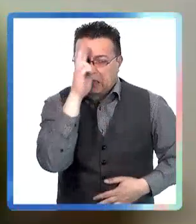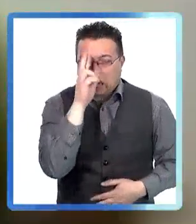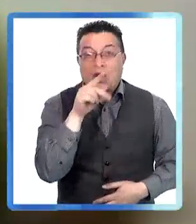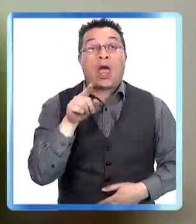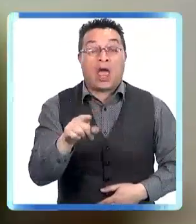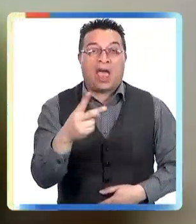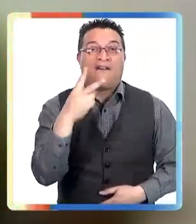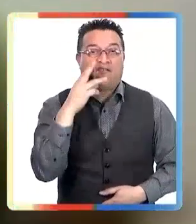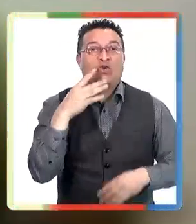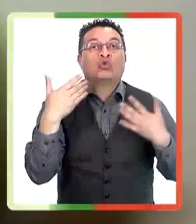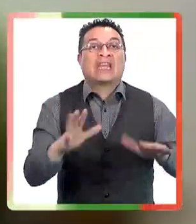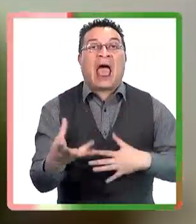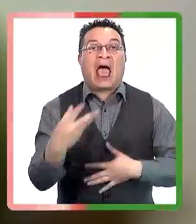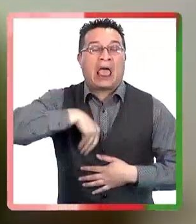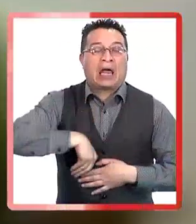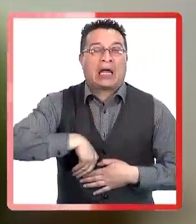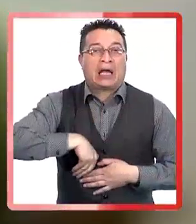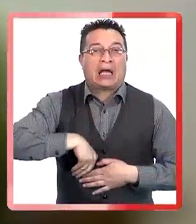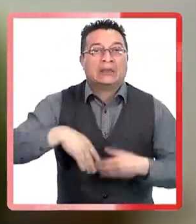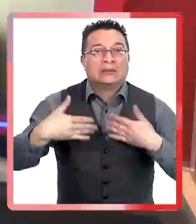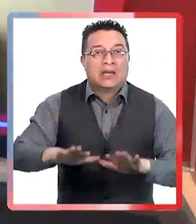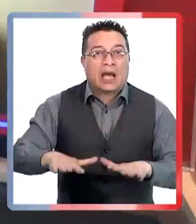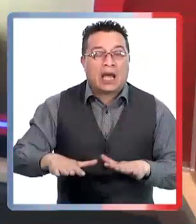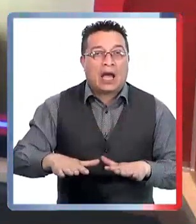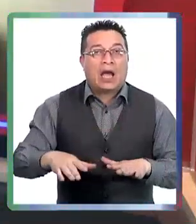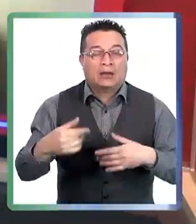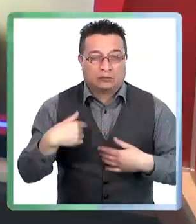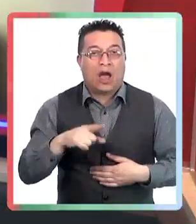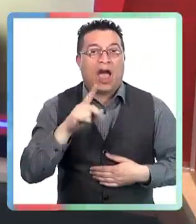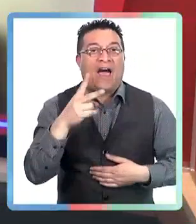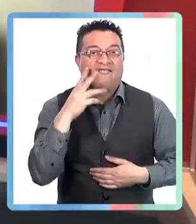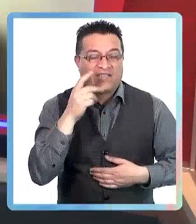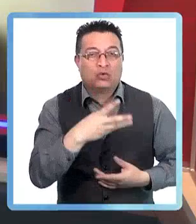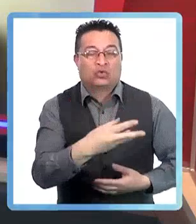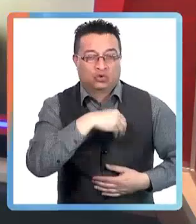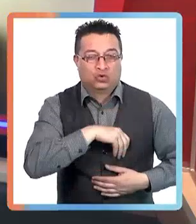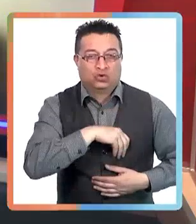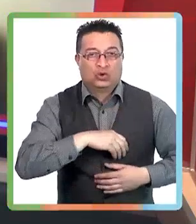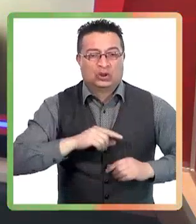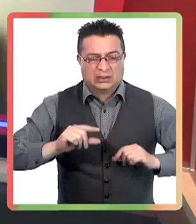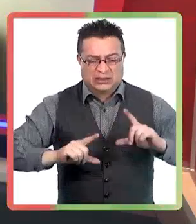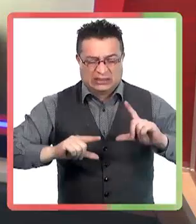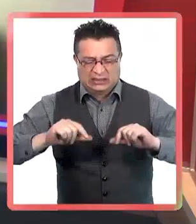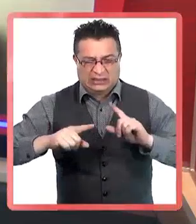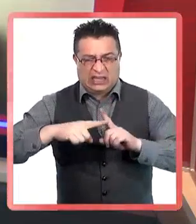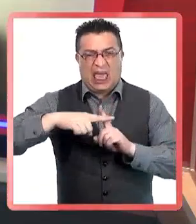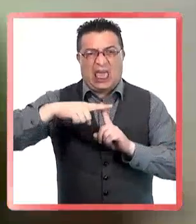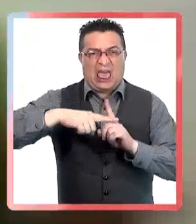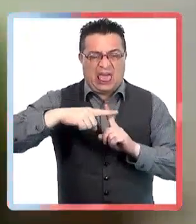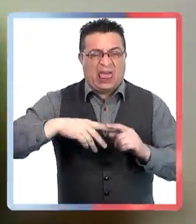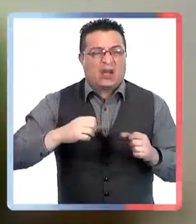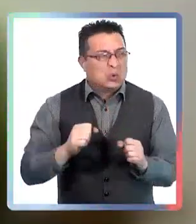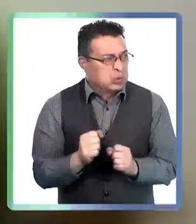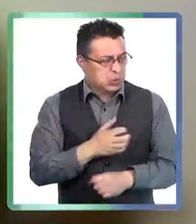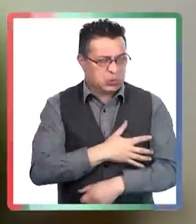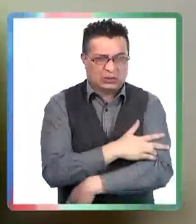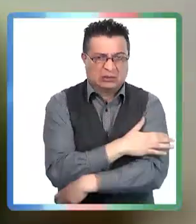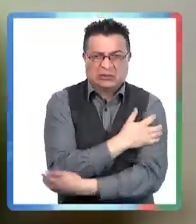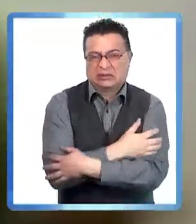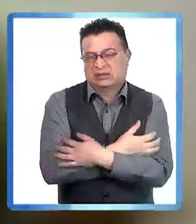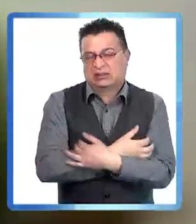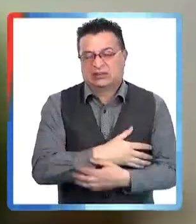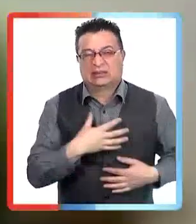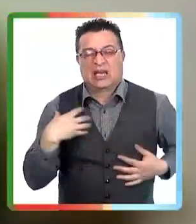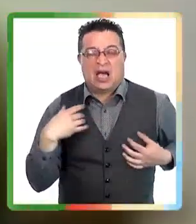Pero eso es porque el virus ya está. Es al revés. Adquirimos un virus, termorregulamos mal y sentimos este frío raro.